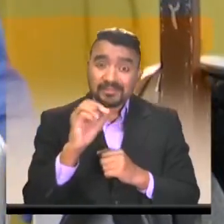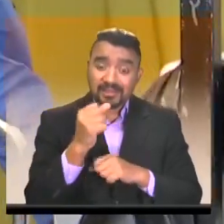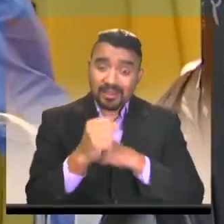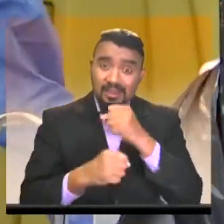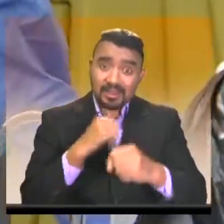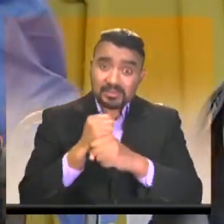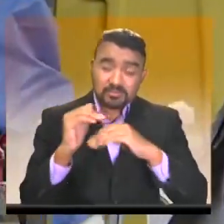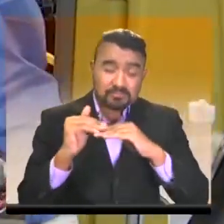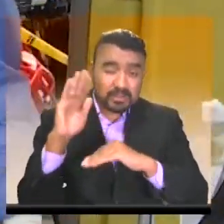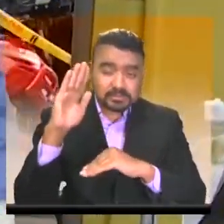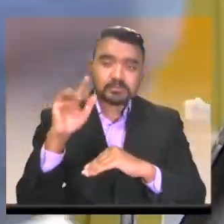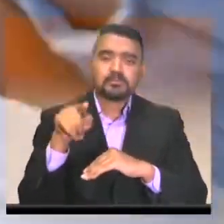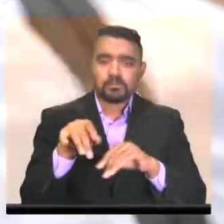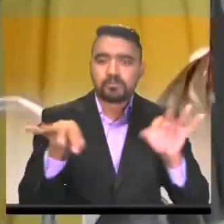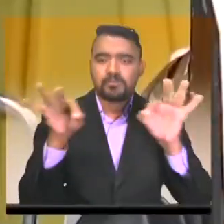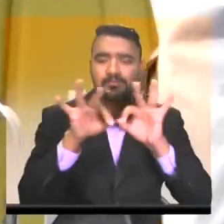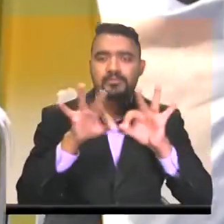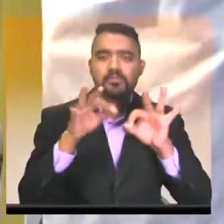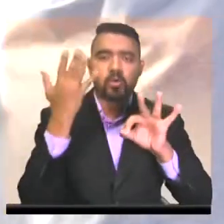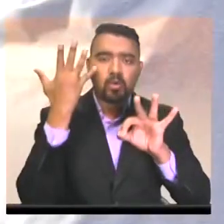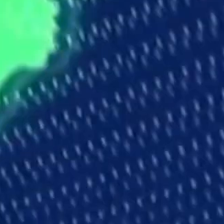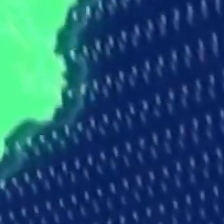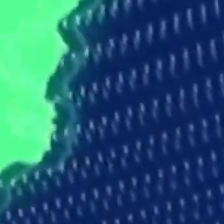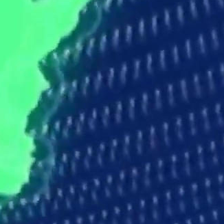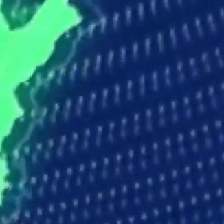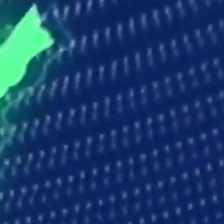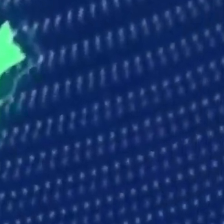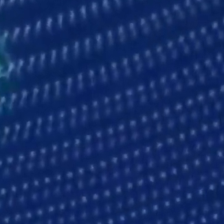mientras pasan los días más críticos de la pandemia.